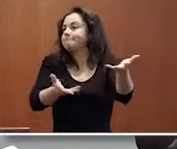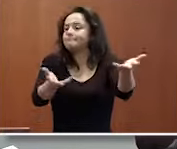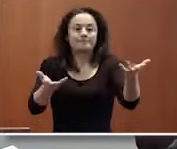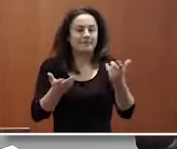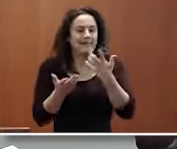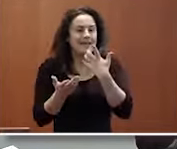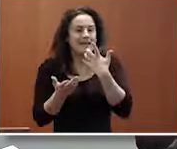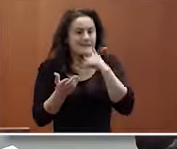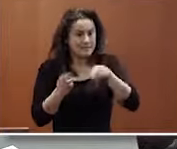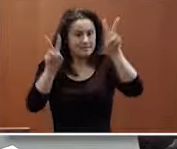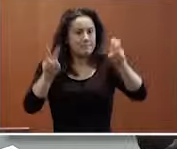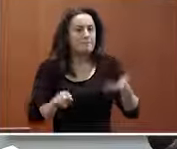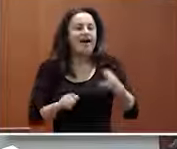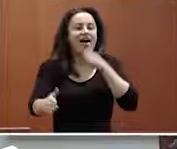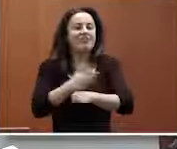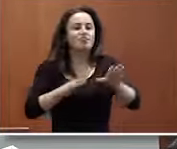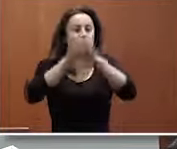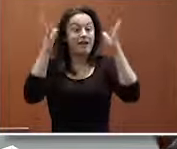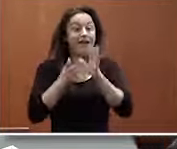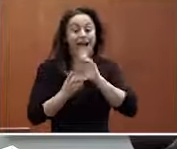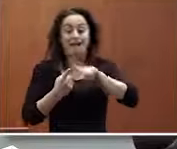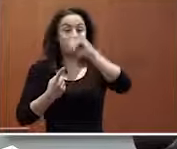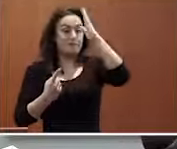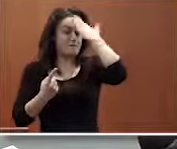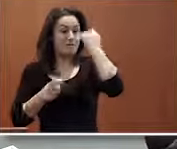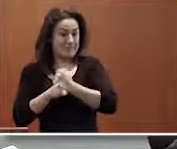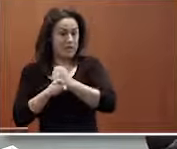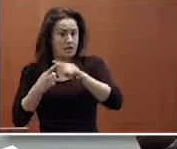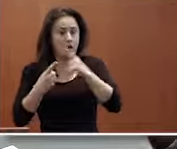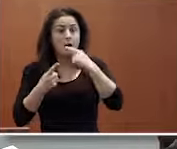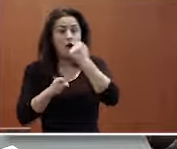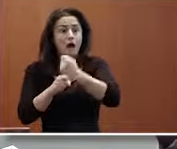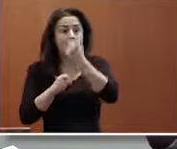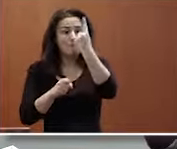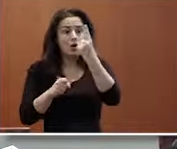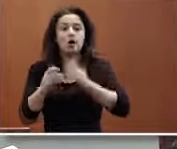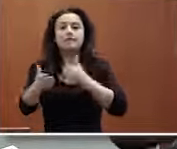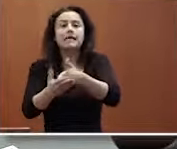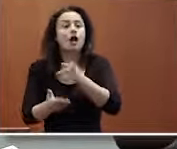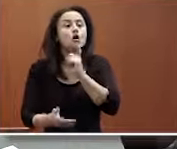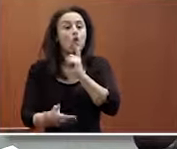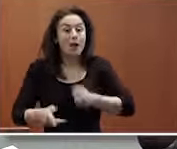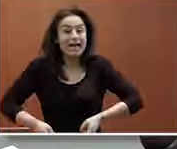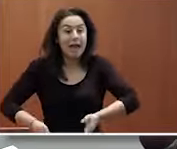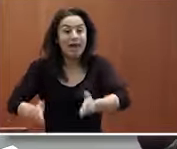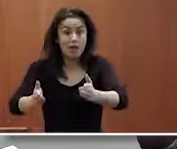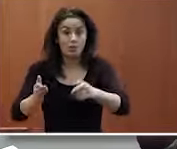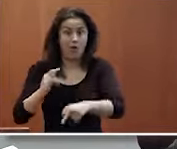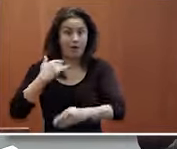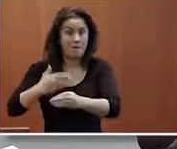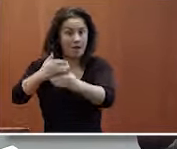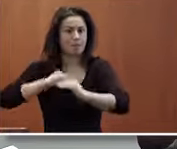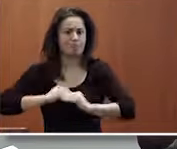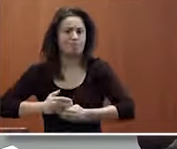bueno esto es un elemento también muy importante a veces decía el empleo es fundamental pero a veces al empleo hay que llegar por un camino y ese camino a veces está lleno de barreras por lo tanto